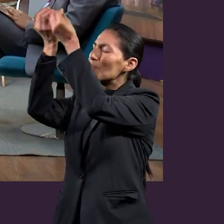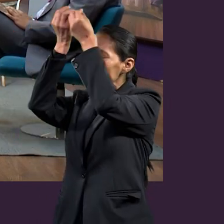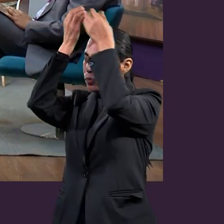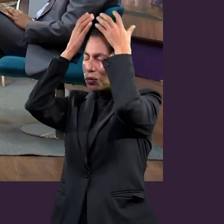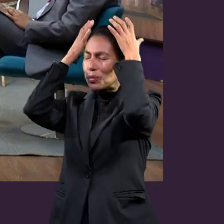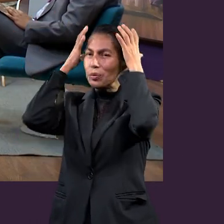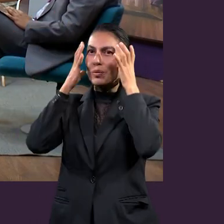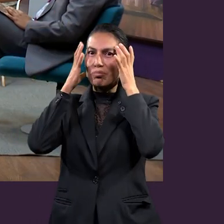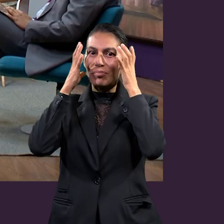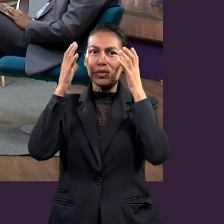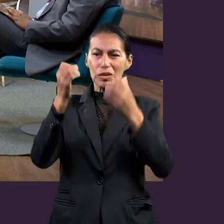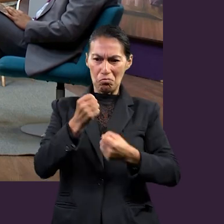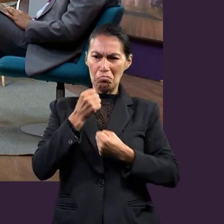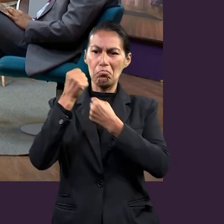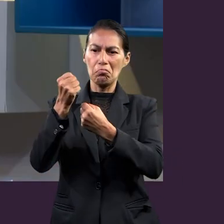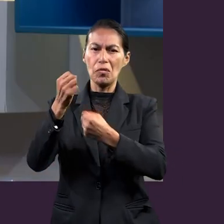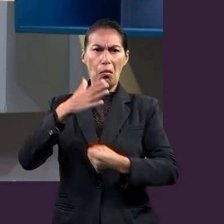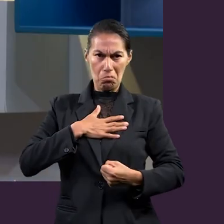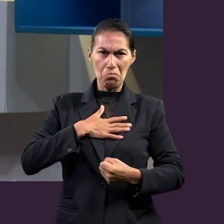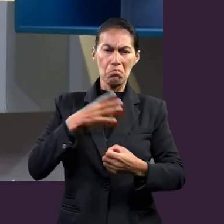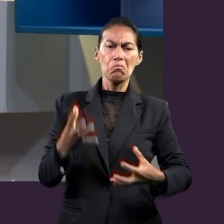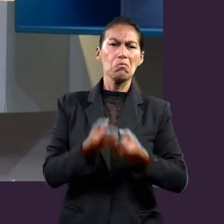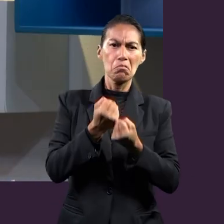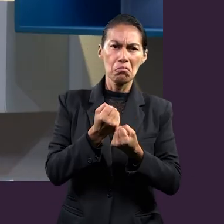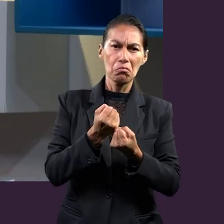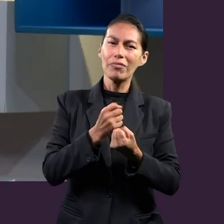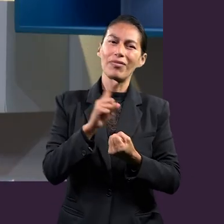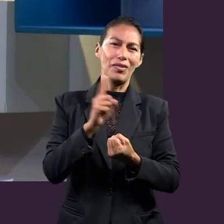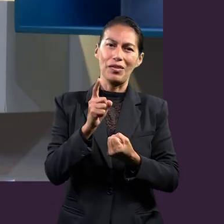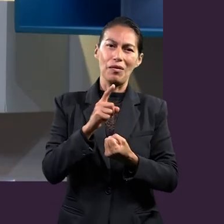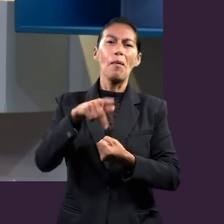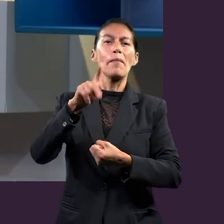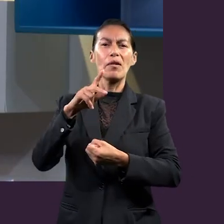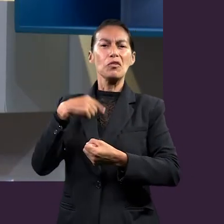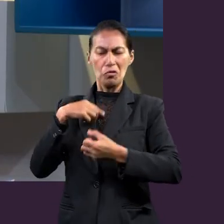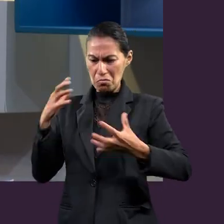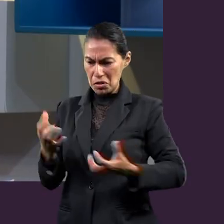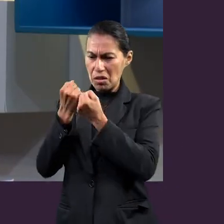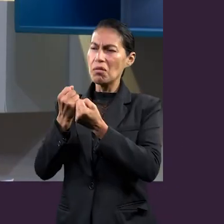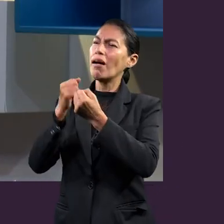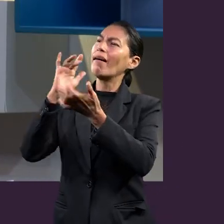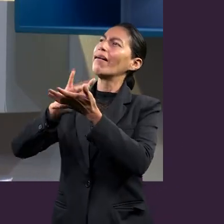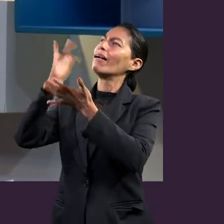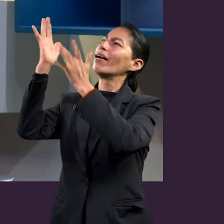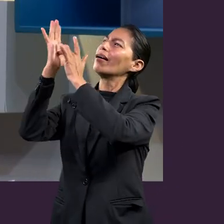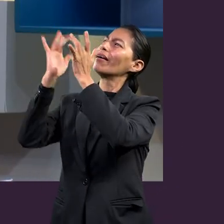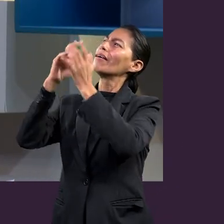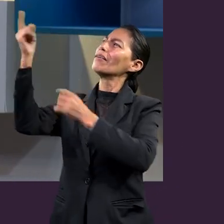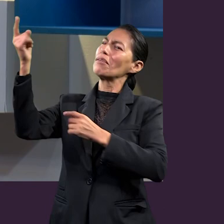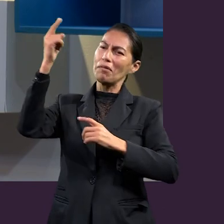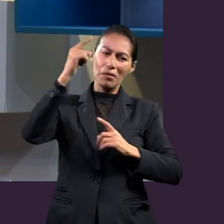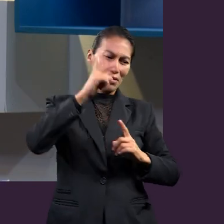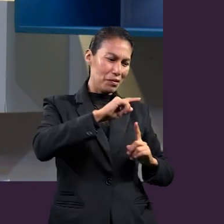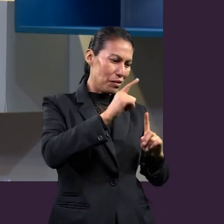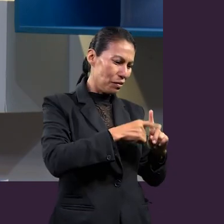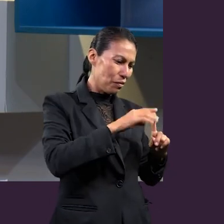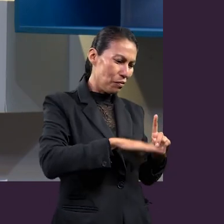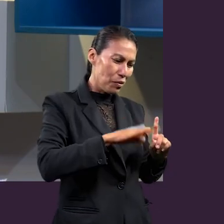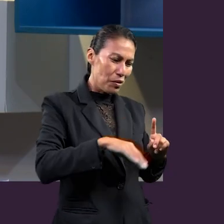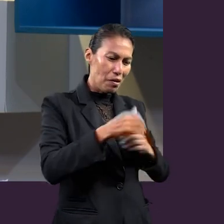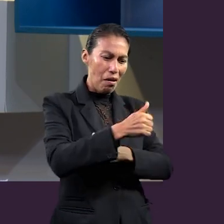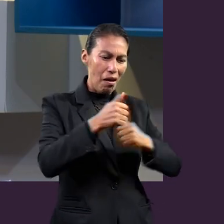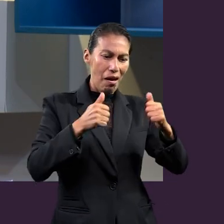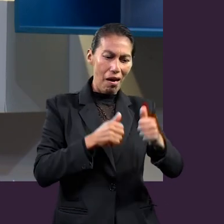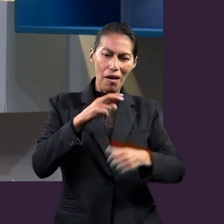Y está uno luchando con eso. Por eso, ponte la salvación bien puesta, asimílalo. Eres salvo, no por lo que tú